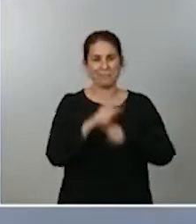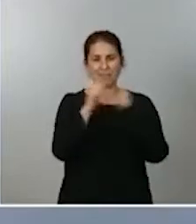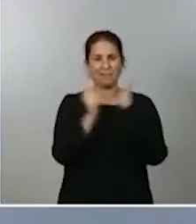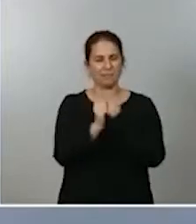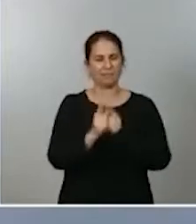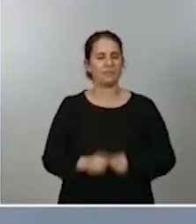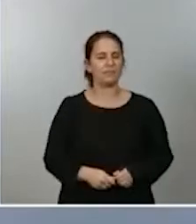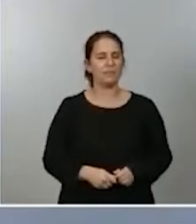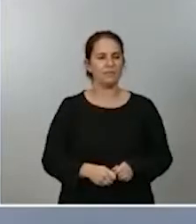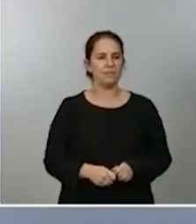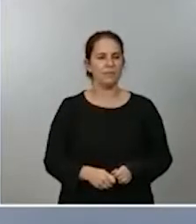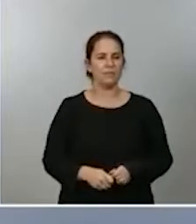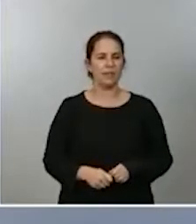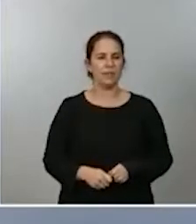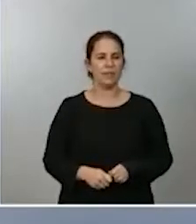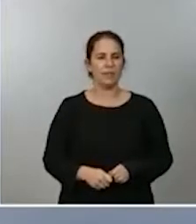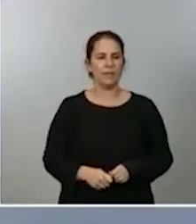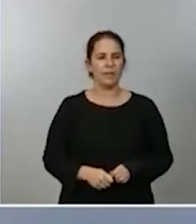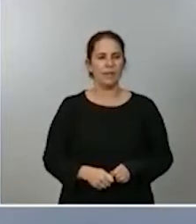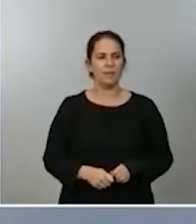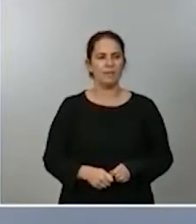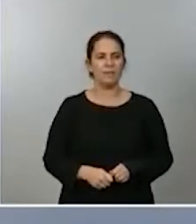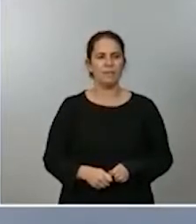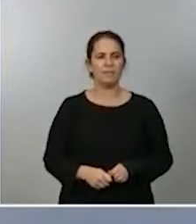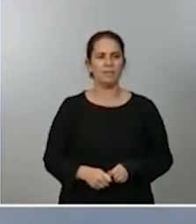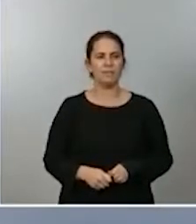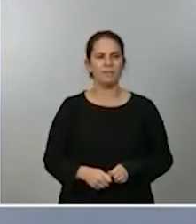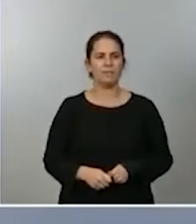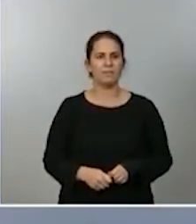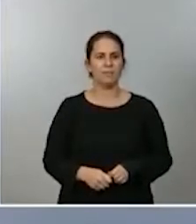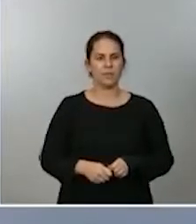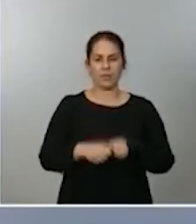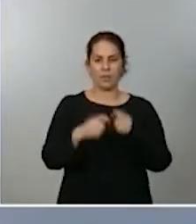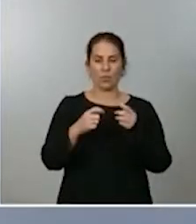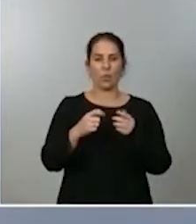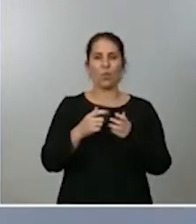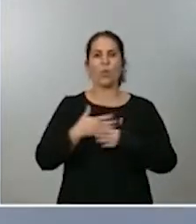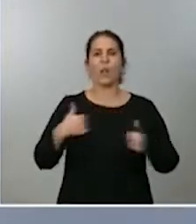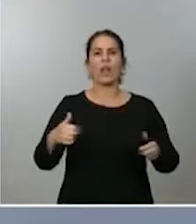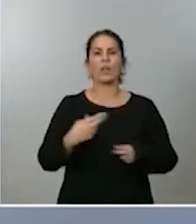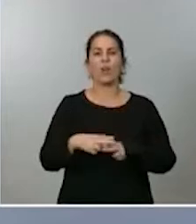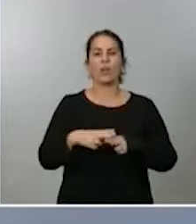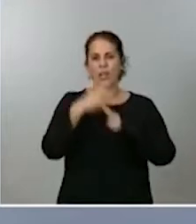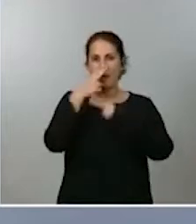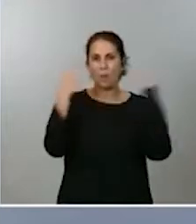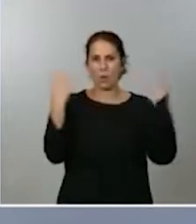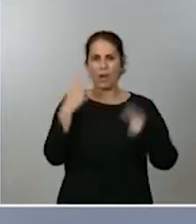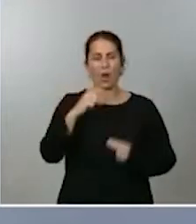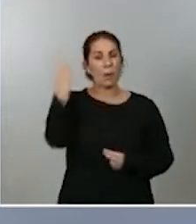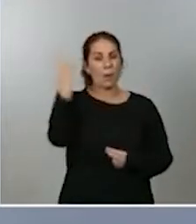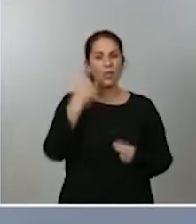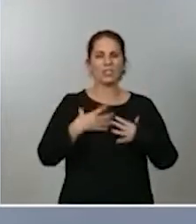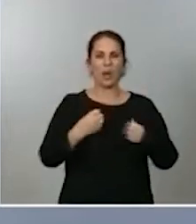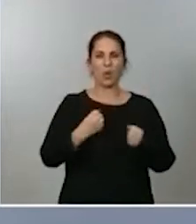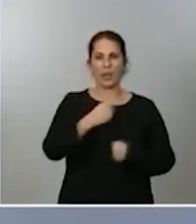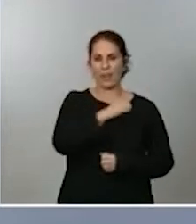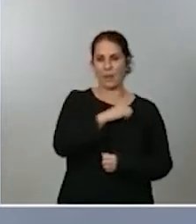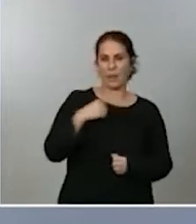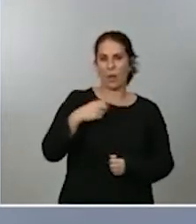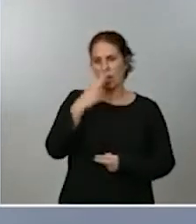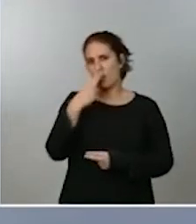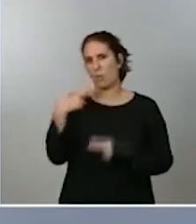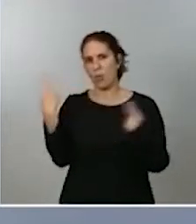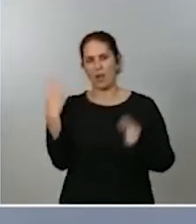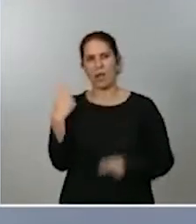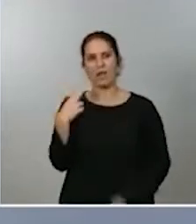que naturalmente lo que antepone en cualquier política pública este gobierno es la salud individual y la salud pública y por lo tanto ese es el